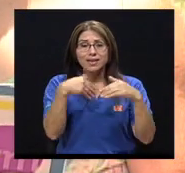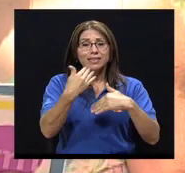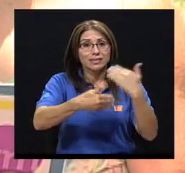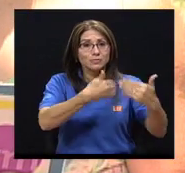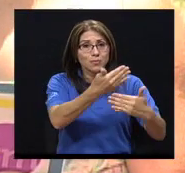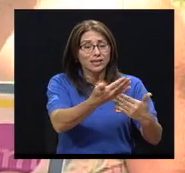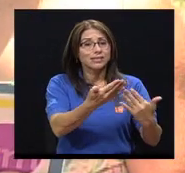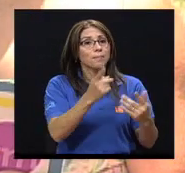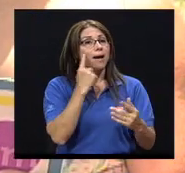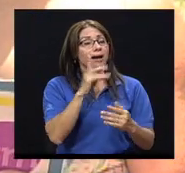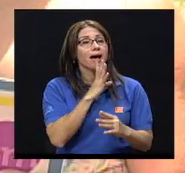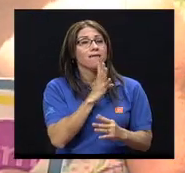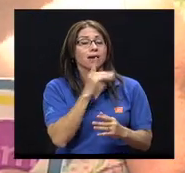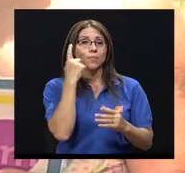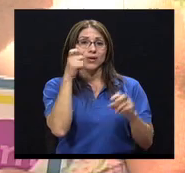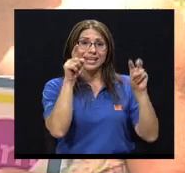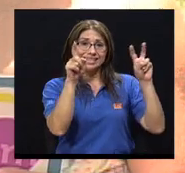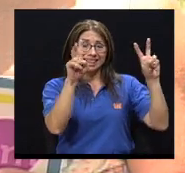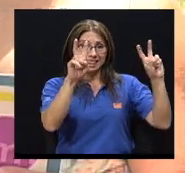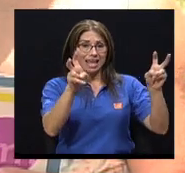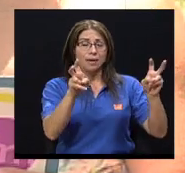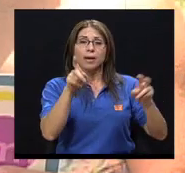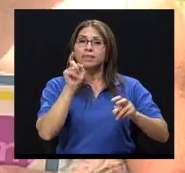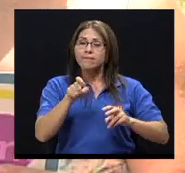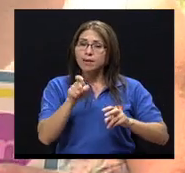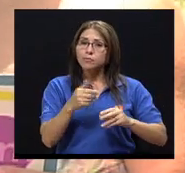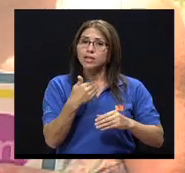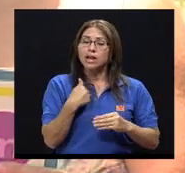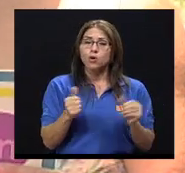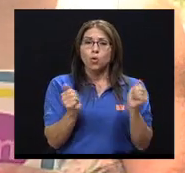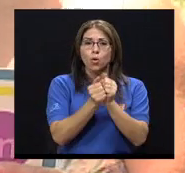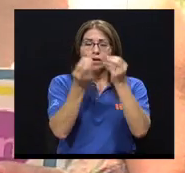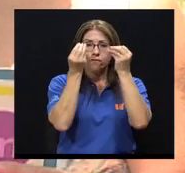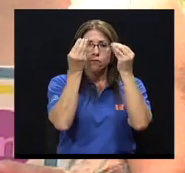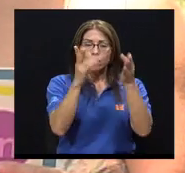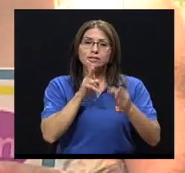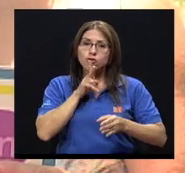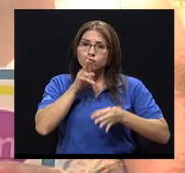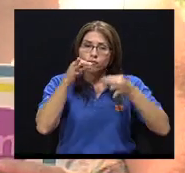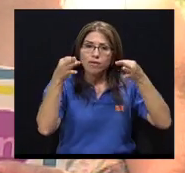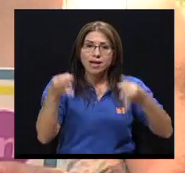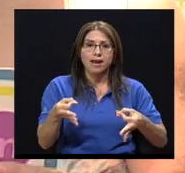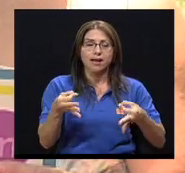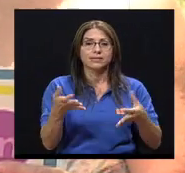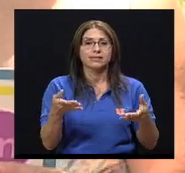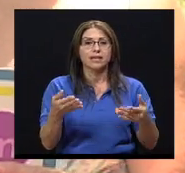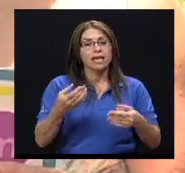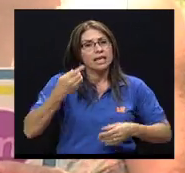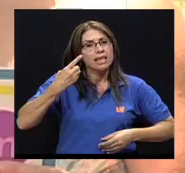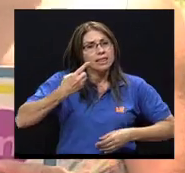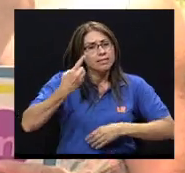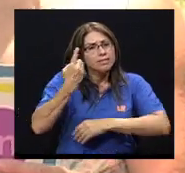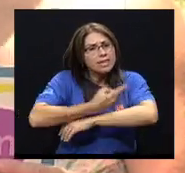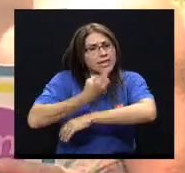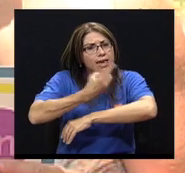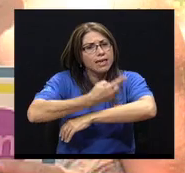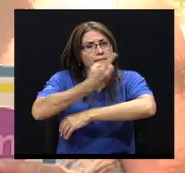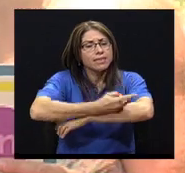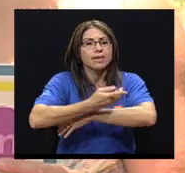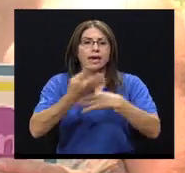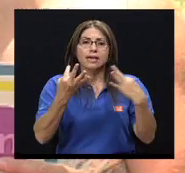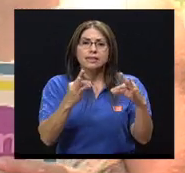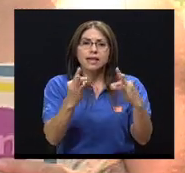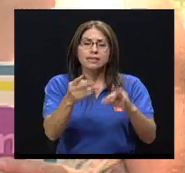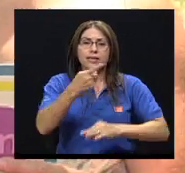próximamente, porque definitivamente que este es un tema que hay que tratarlo con información veraz, como menciona Pablo, ¿verdad?, también. Y día a día y tratar de